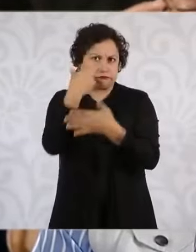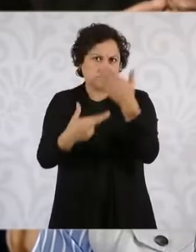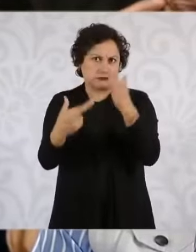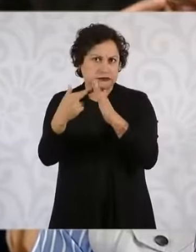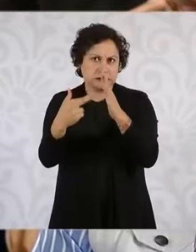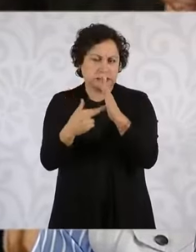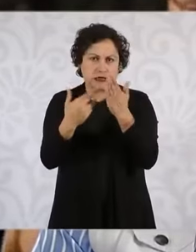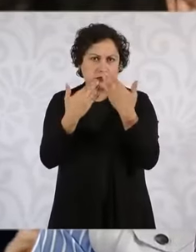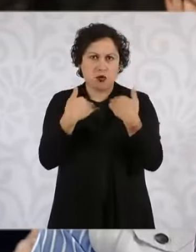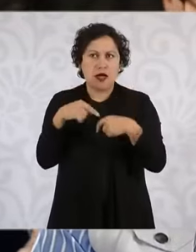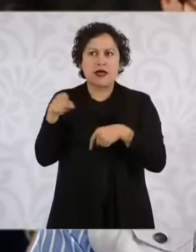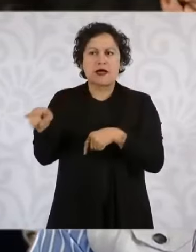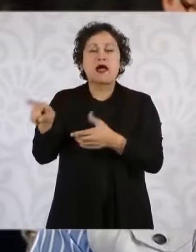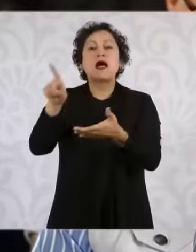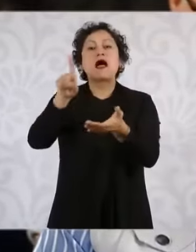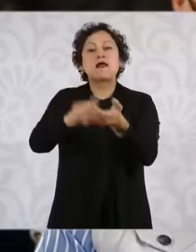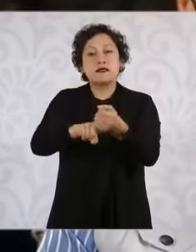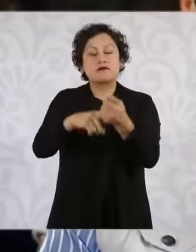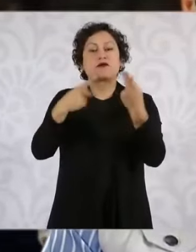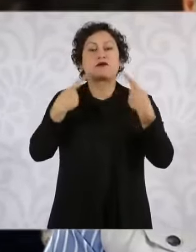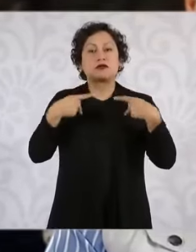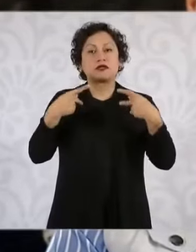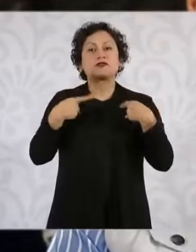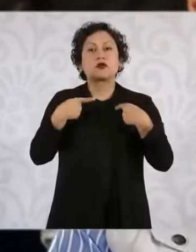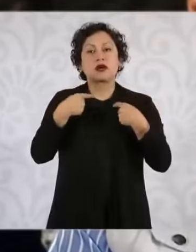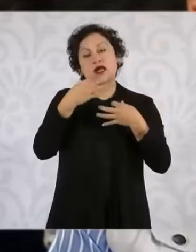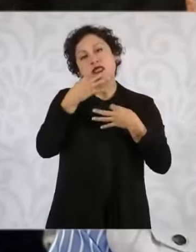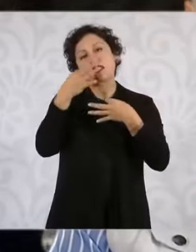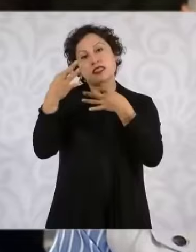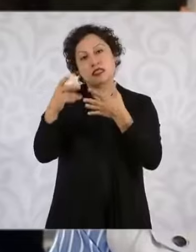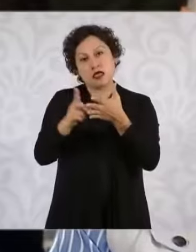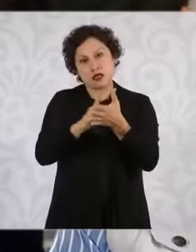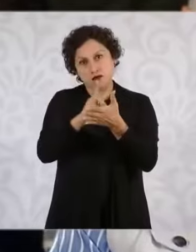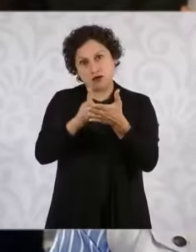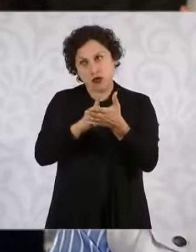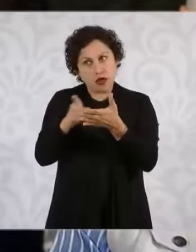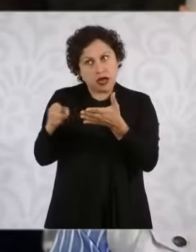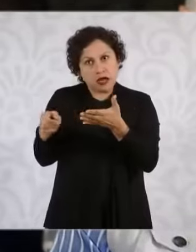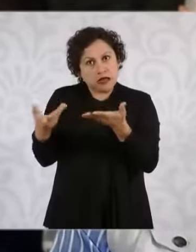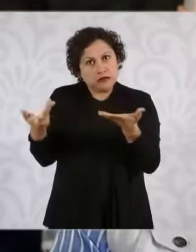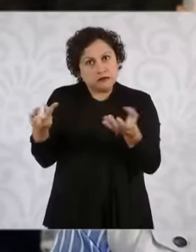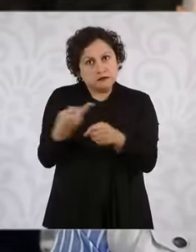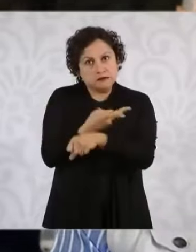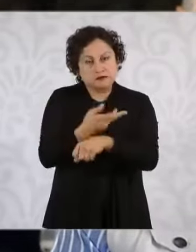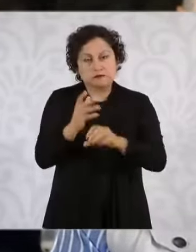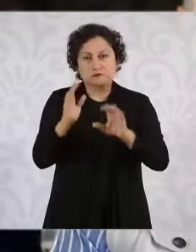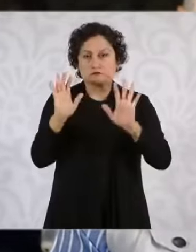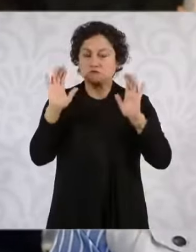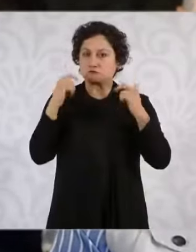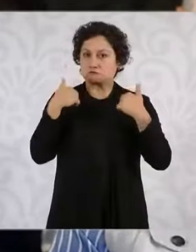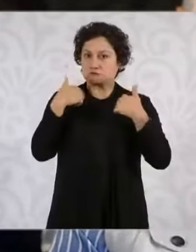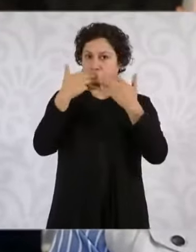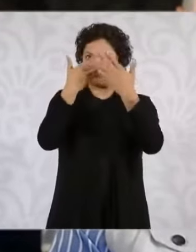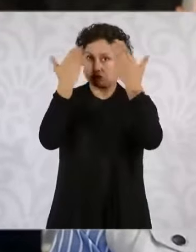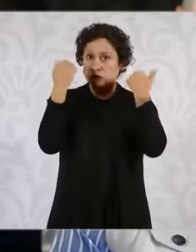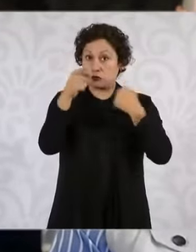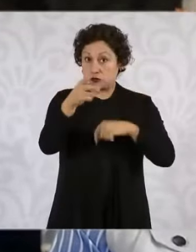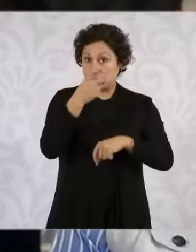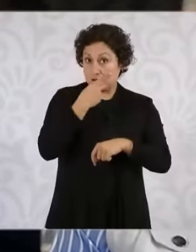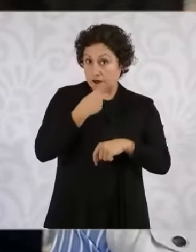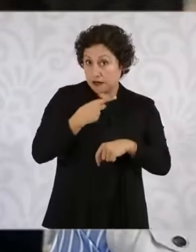con problemas de drogadicción. Entonces, una de las cosas, bueno, no sé, usted me dirá si es una de las causas